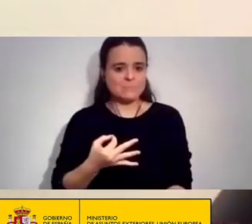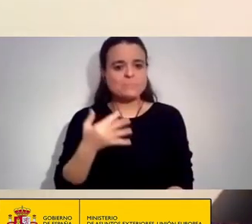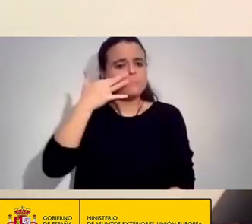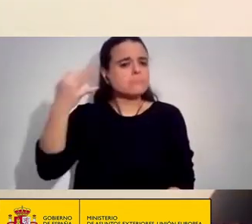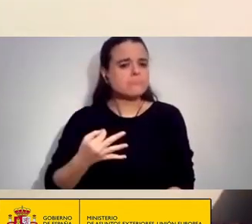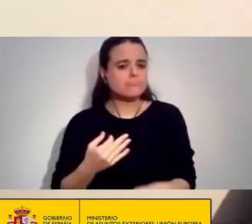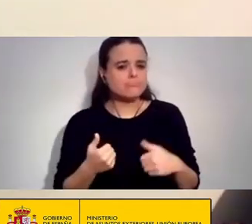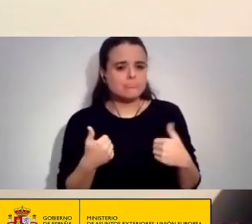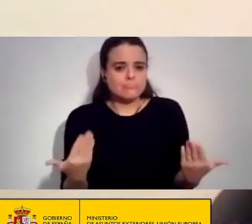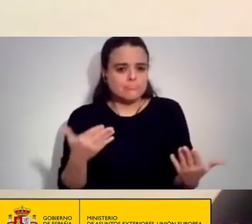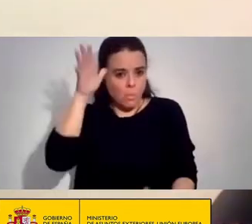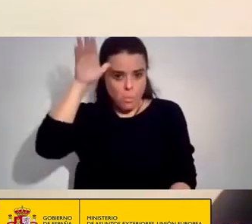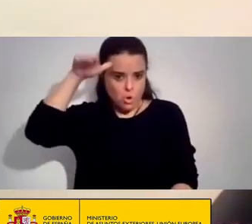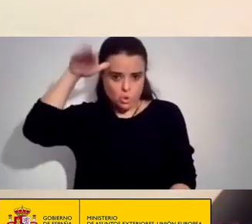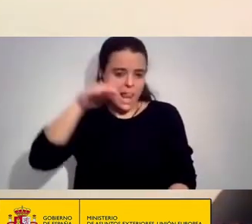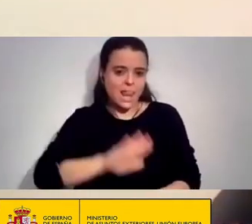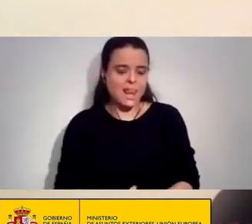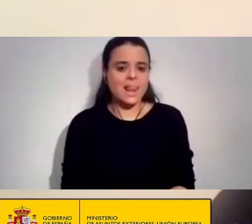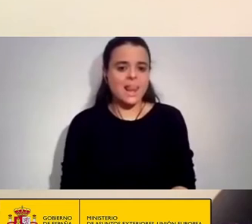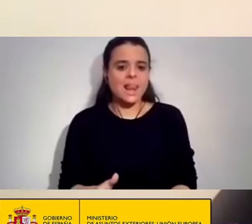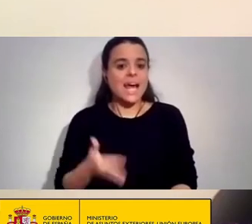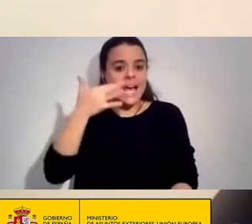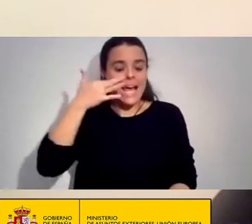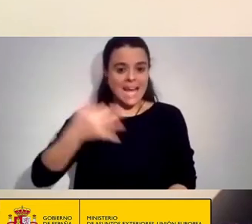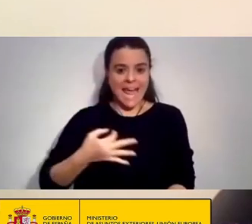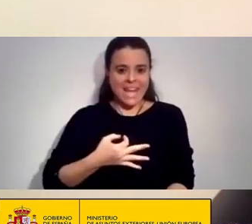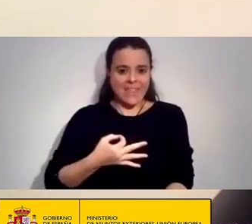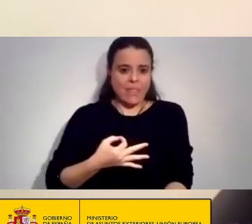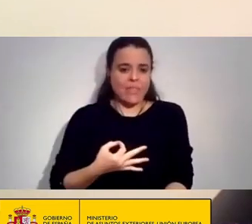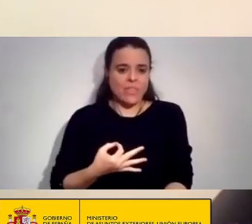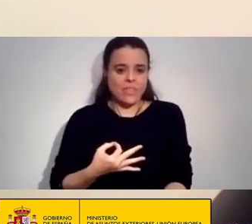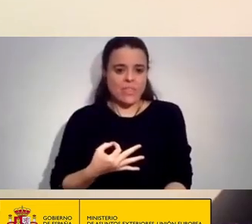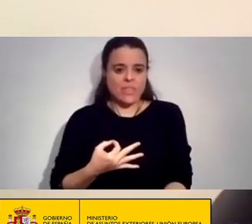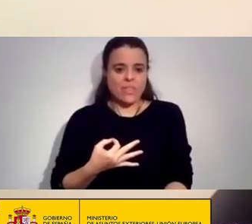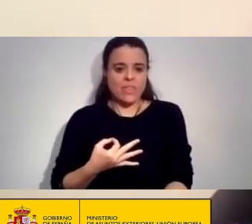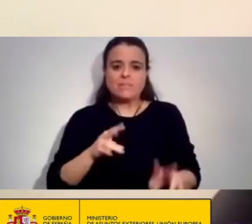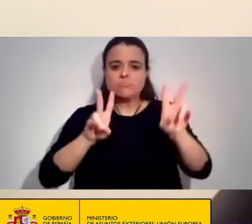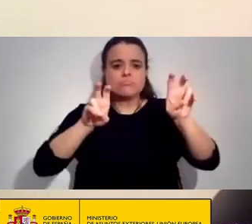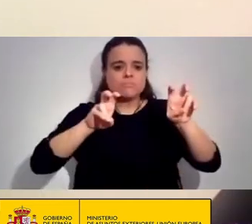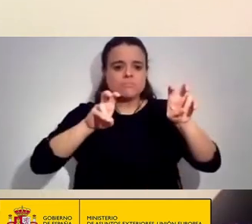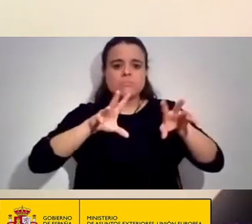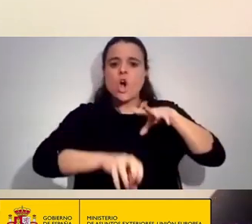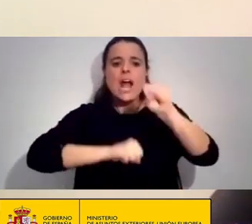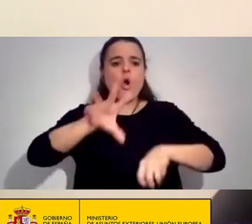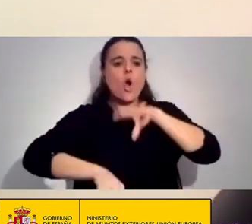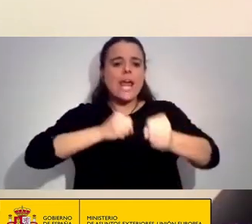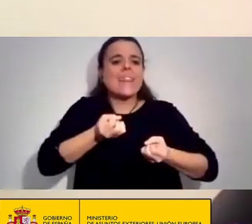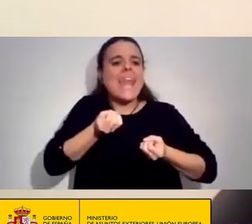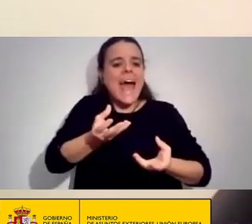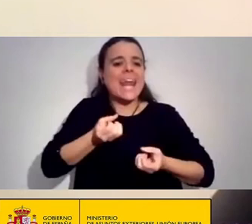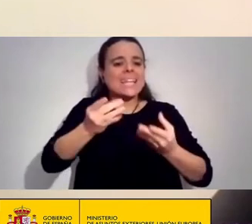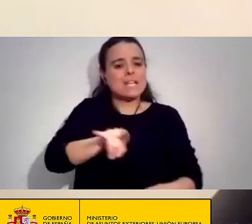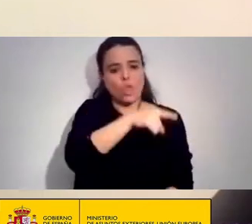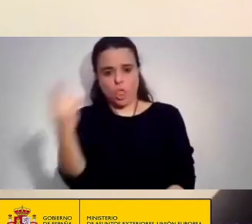Fue brutal La realidad que me encontré Fue una realidad colonial De narrativas dobles Les cuento lo que pasó